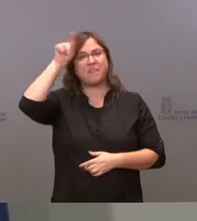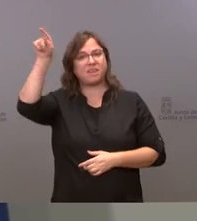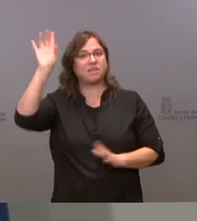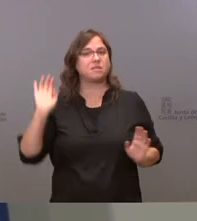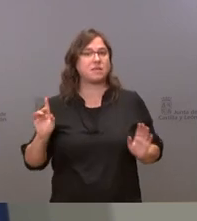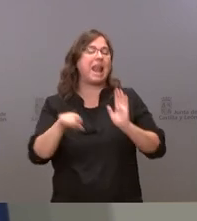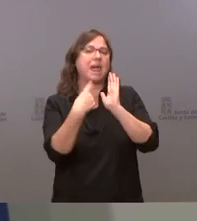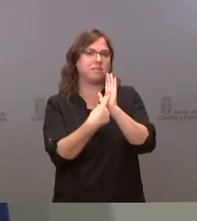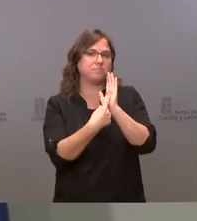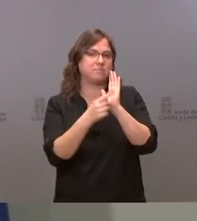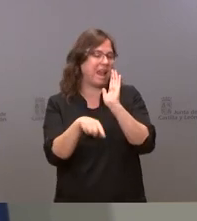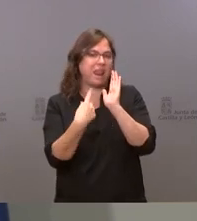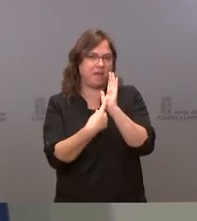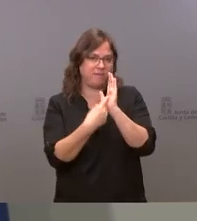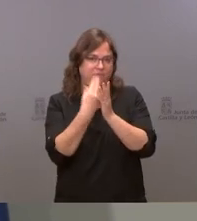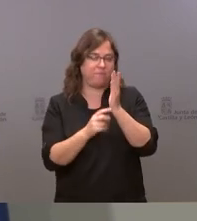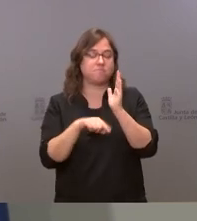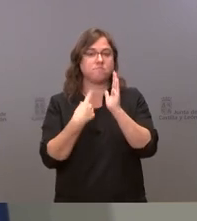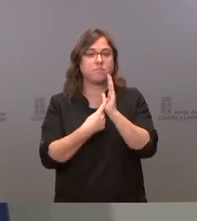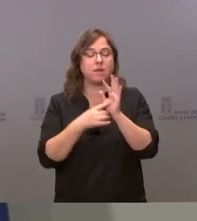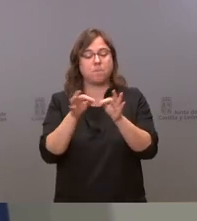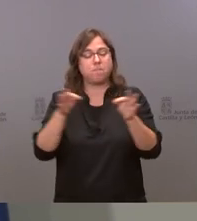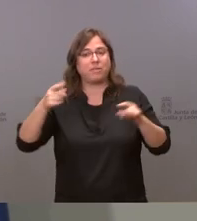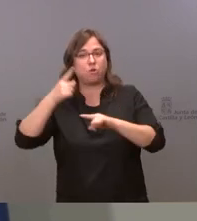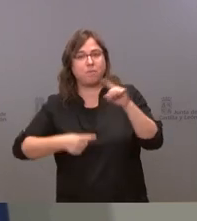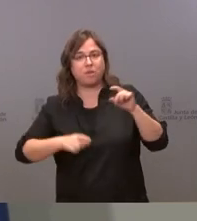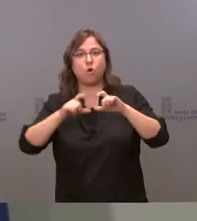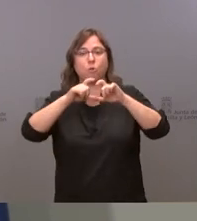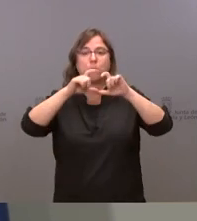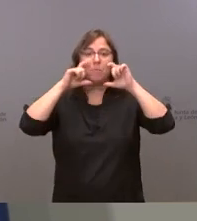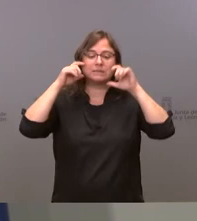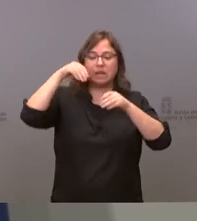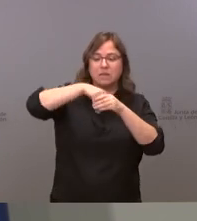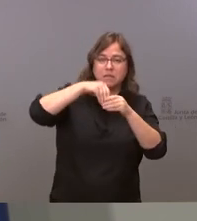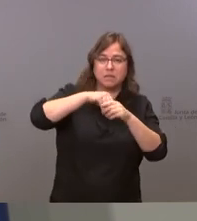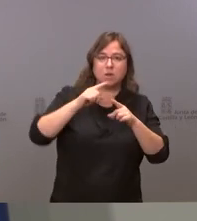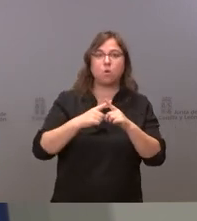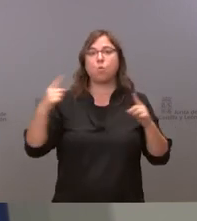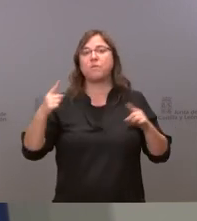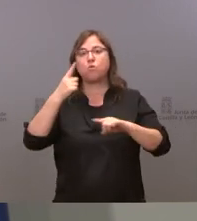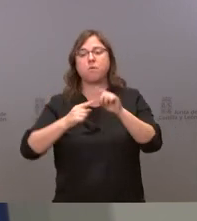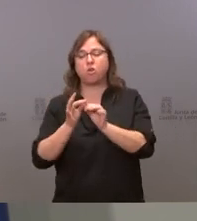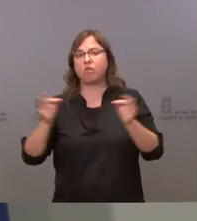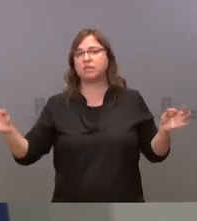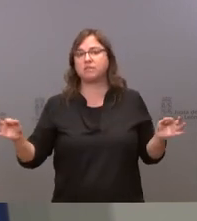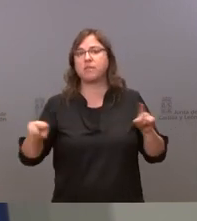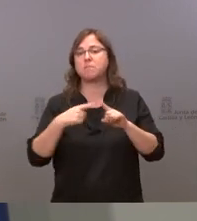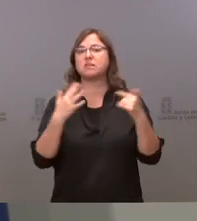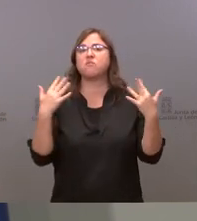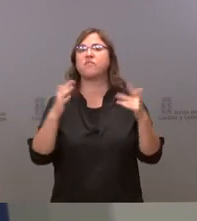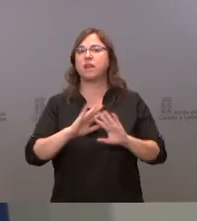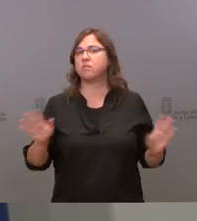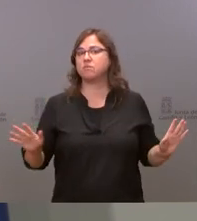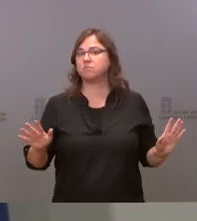que son metro y medio mascarilla en interior y metro y medio distancia de seguridad y ventilación esos